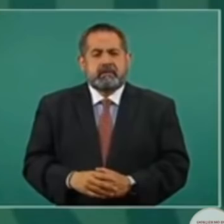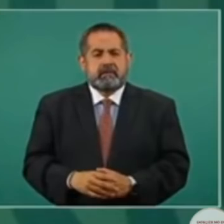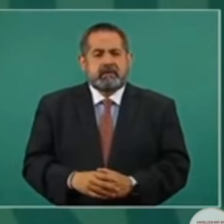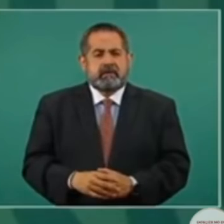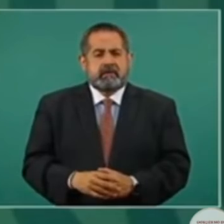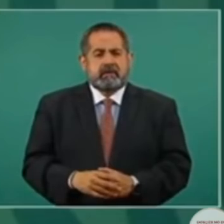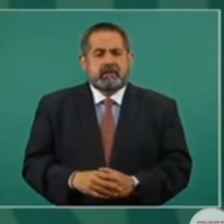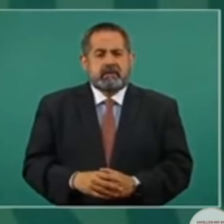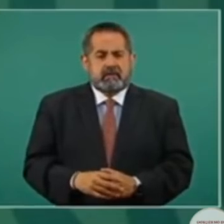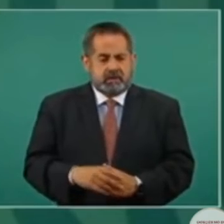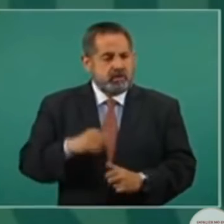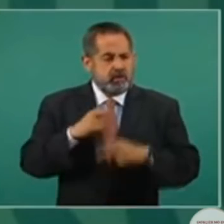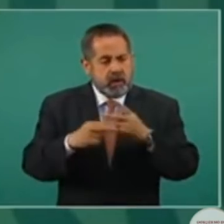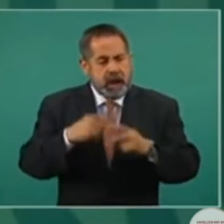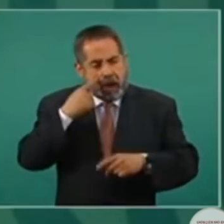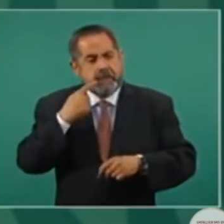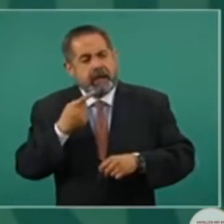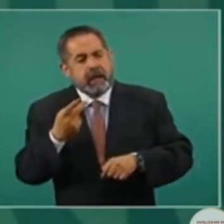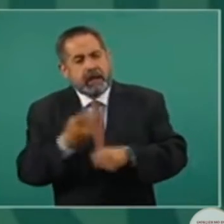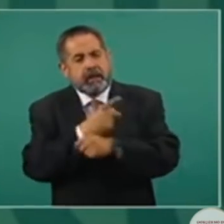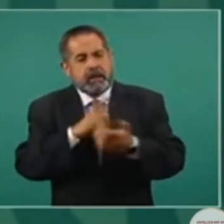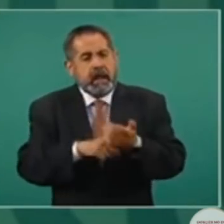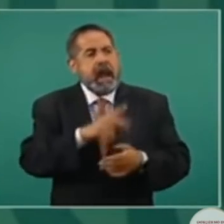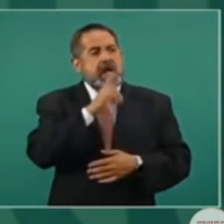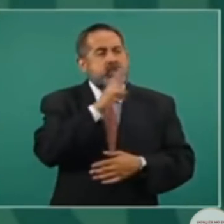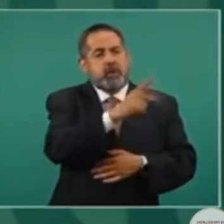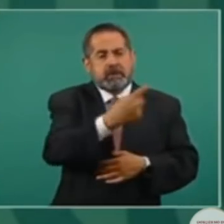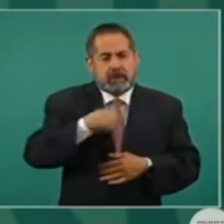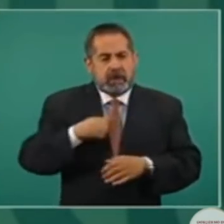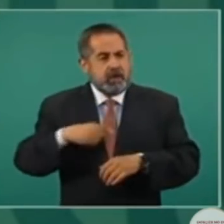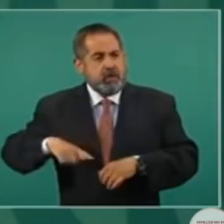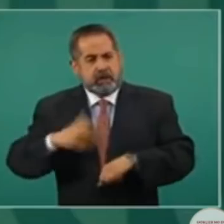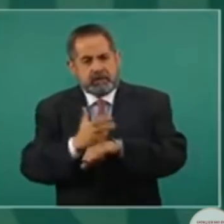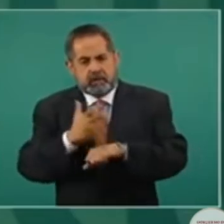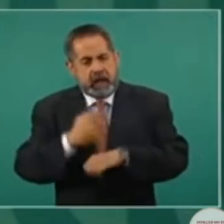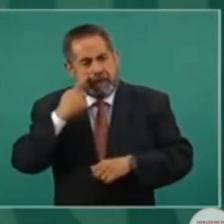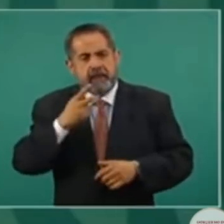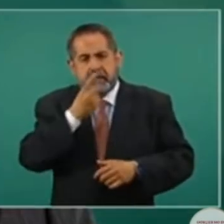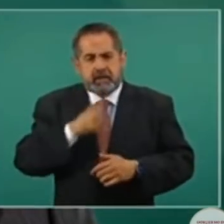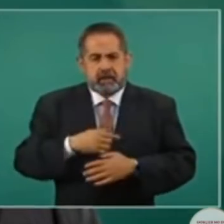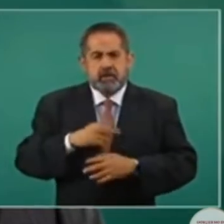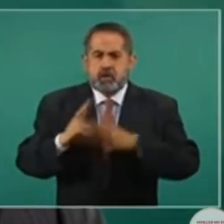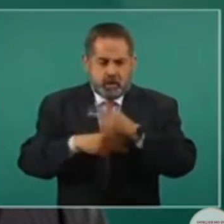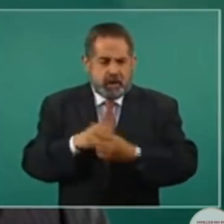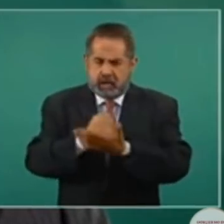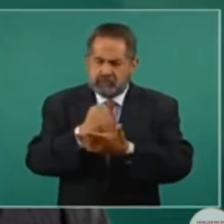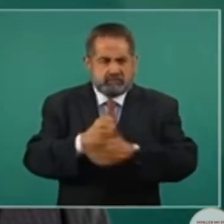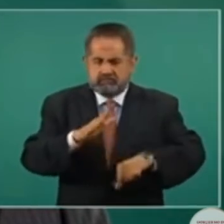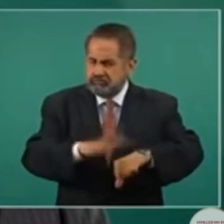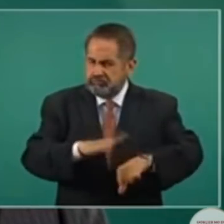voy a estar pendiente de la respuesta del gobierno estadounidense, porque voy a exigir